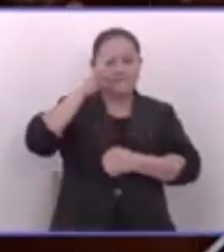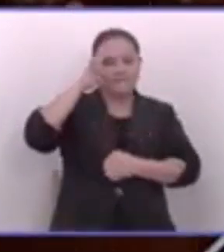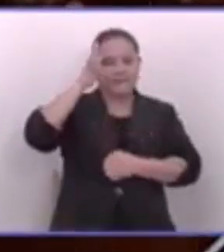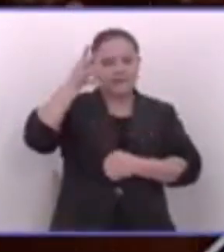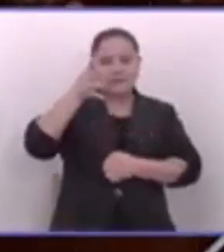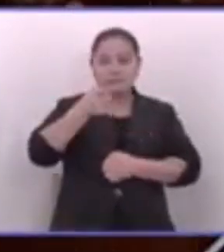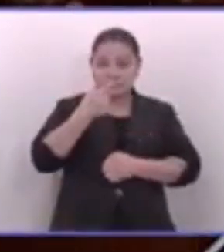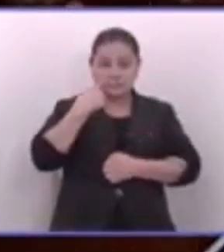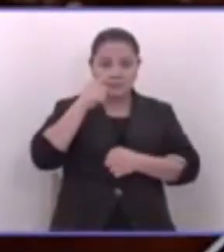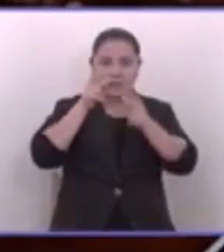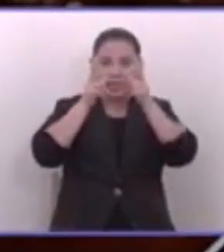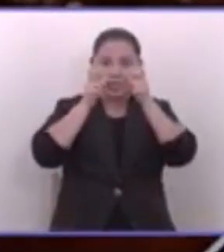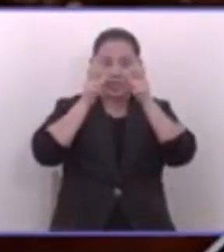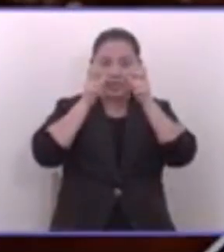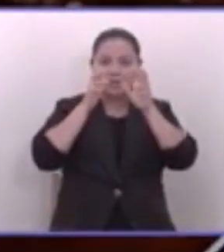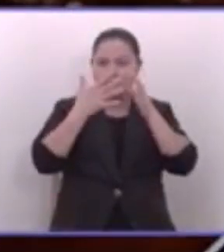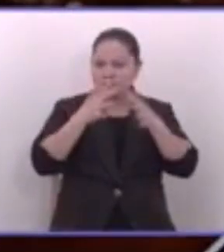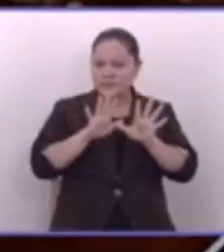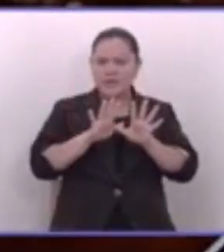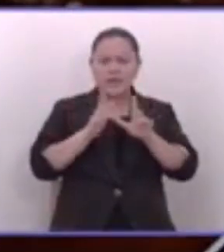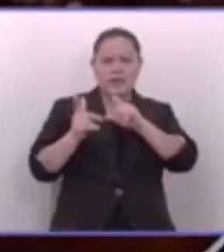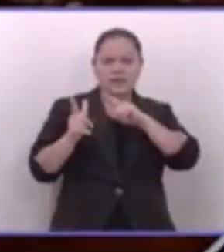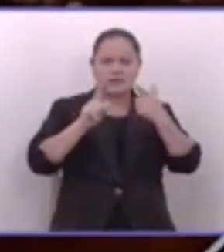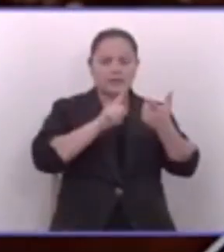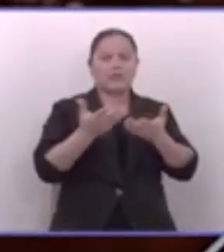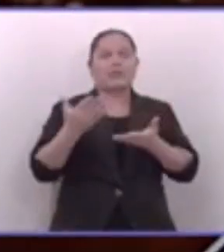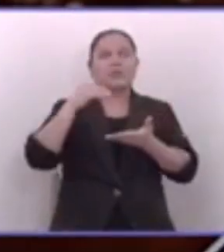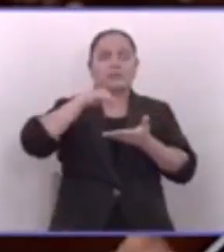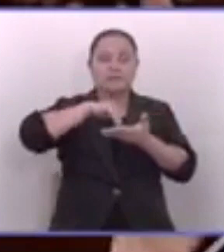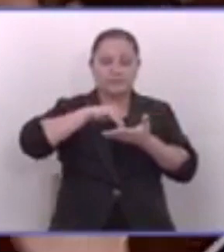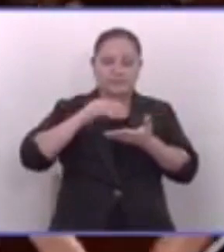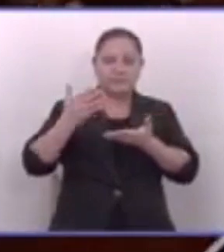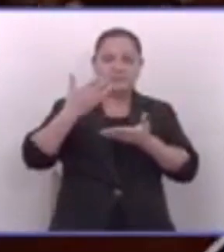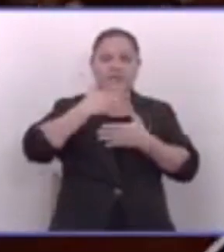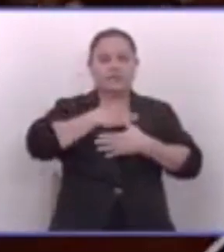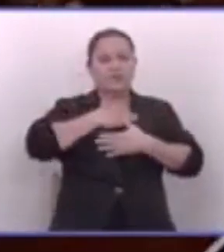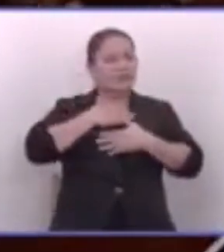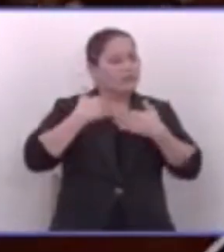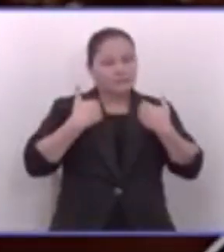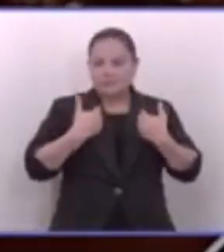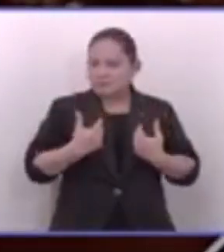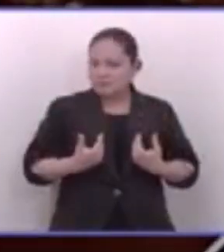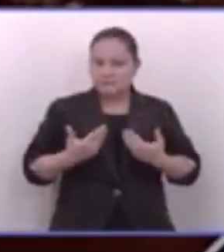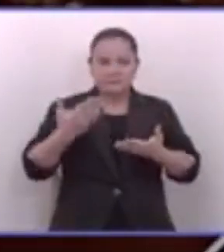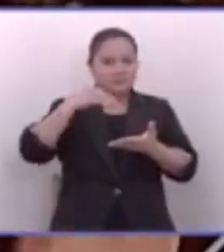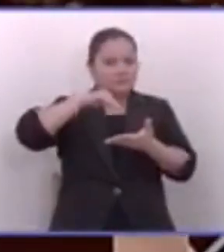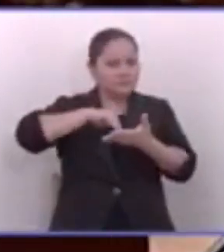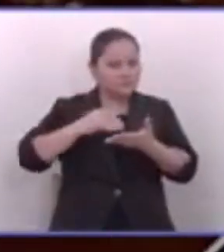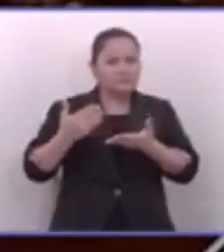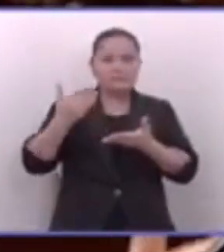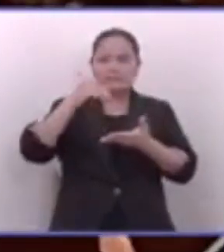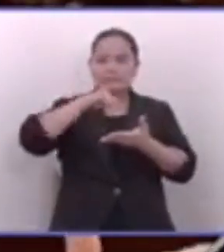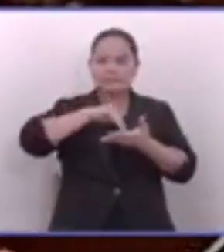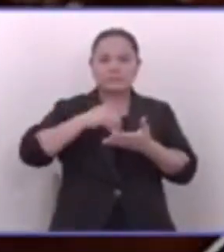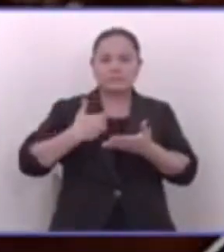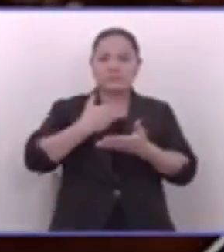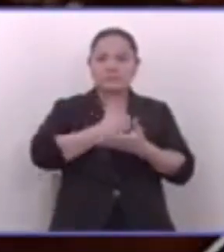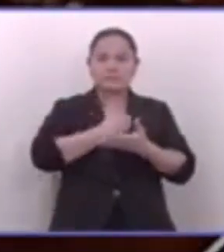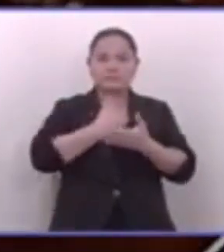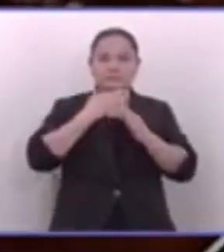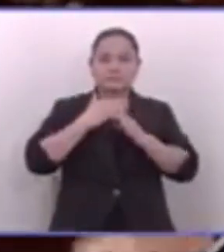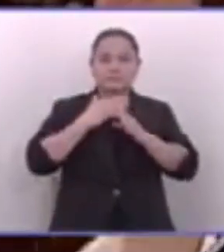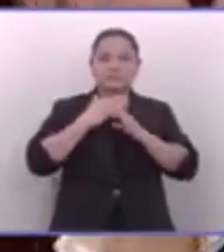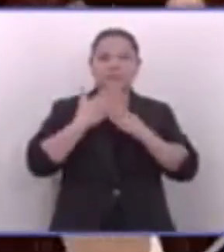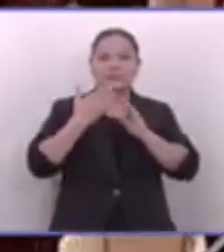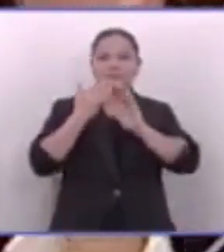ahí están los audios. Y yo sé que van a repetir hasta el cansancio de que los que nos oponemos al régimen